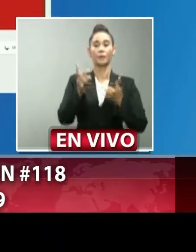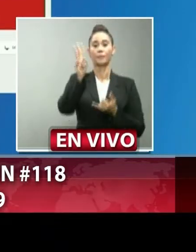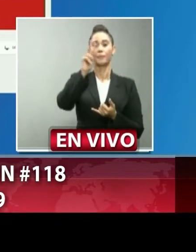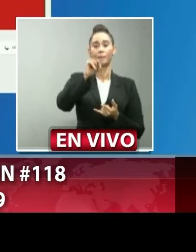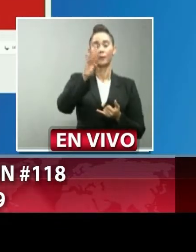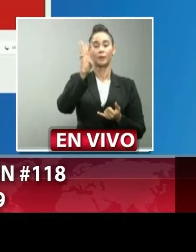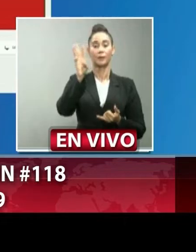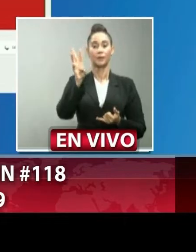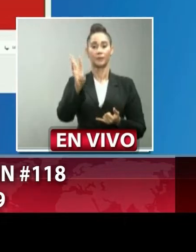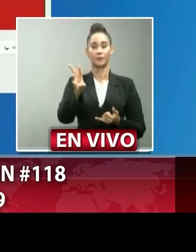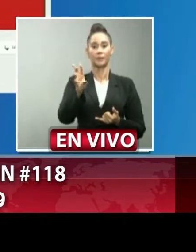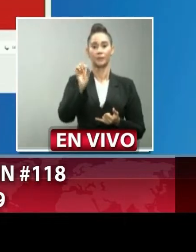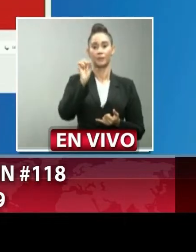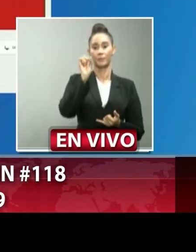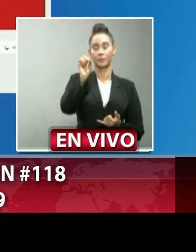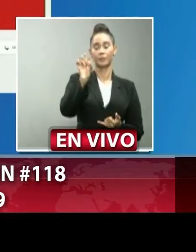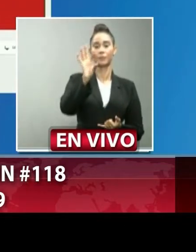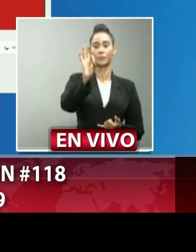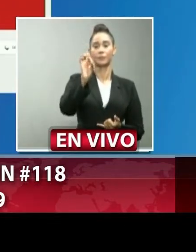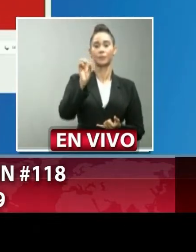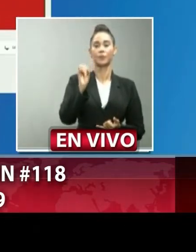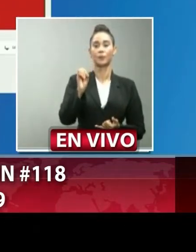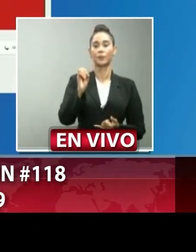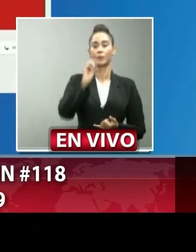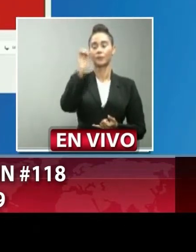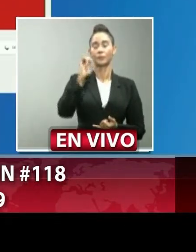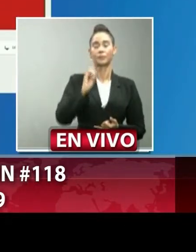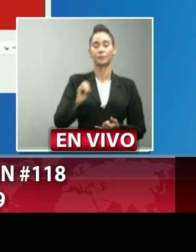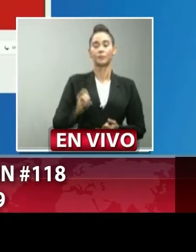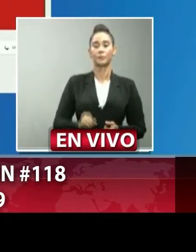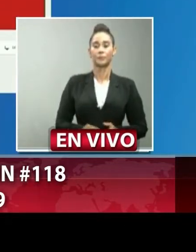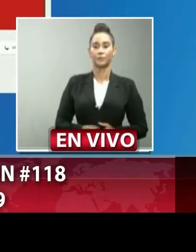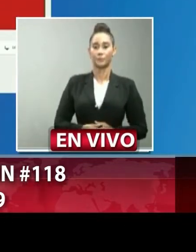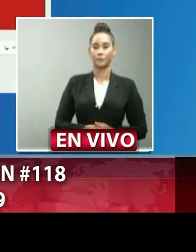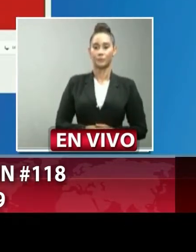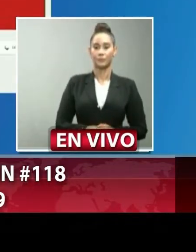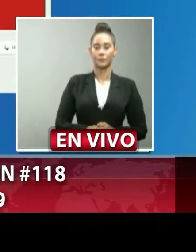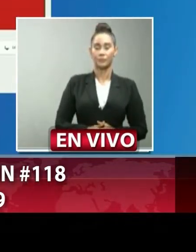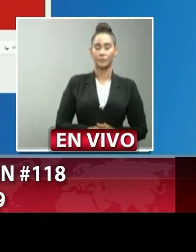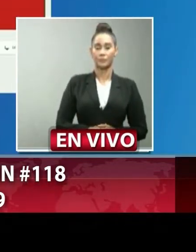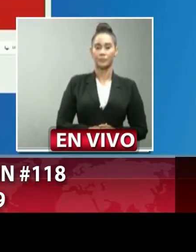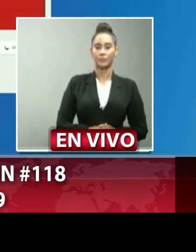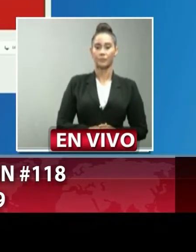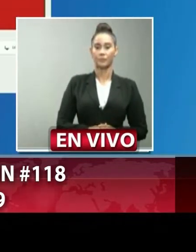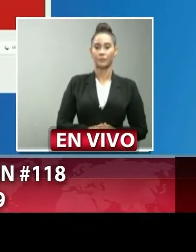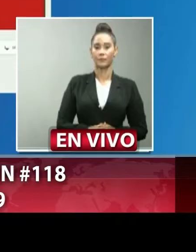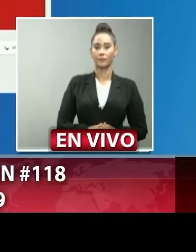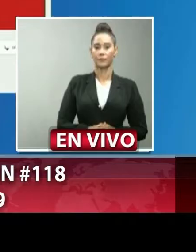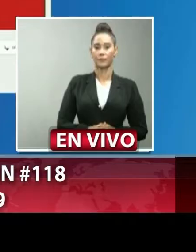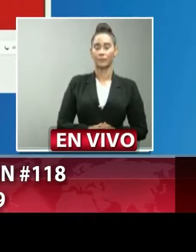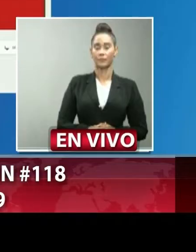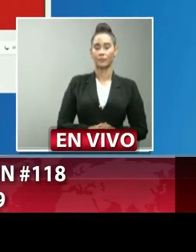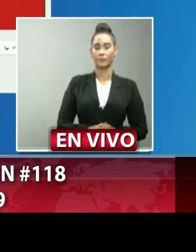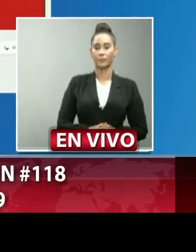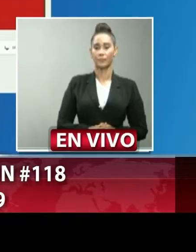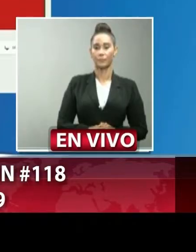26.90% la letalidad